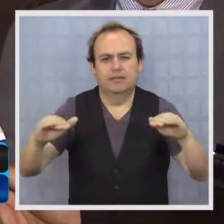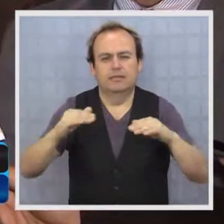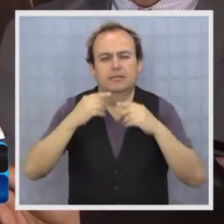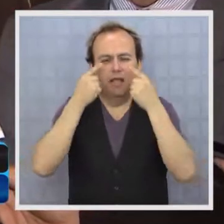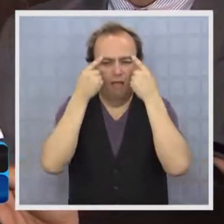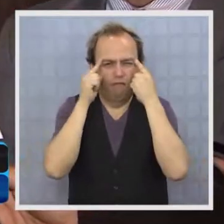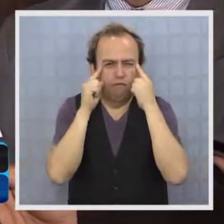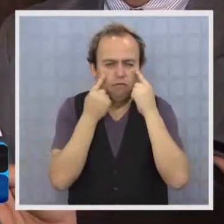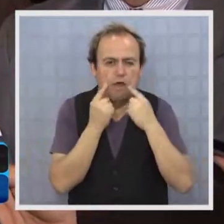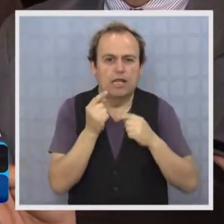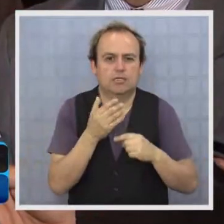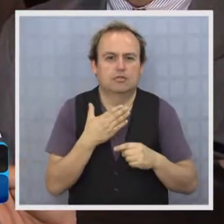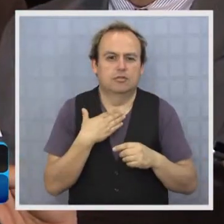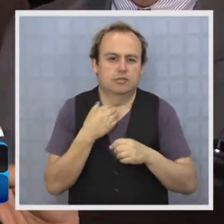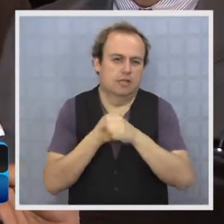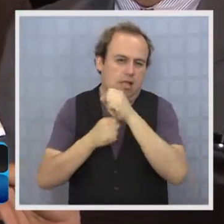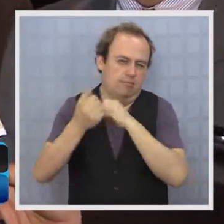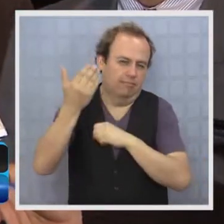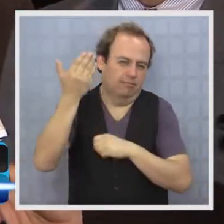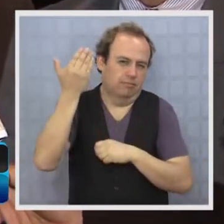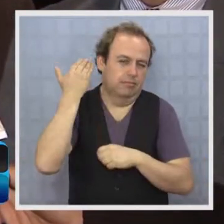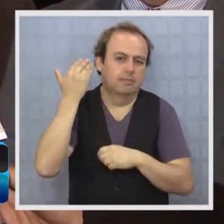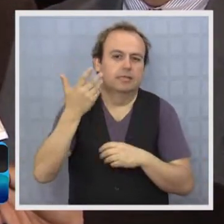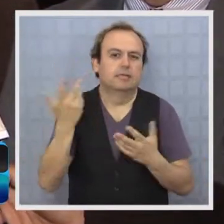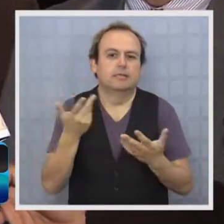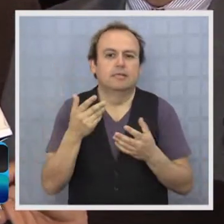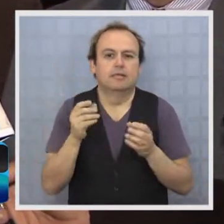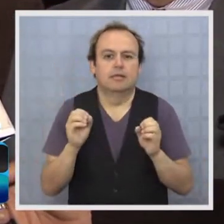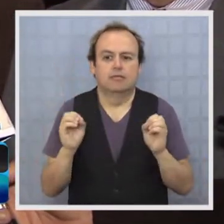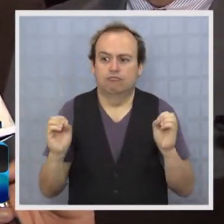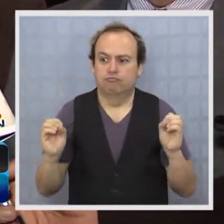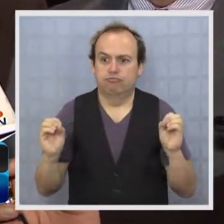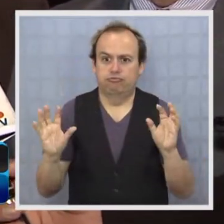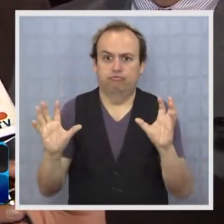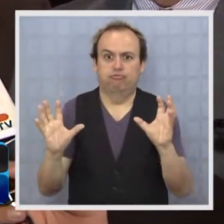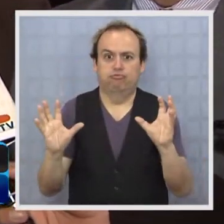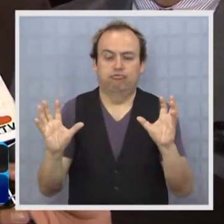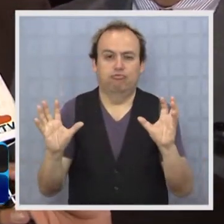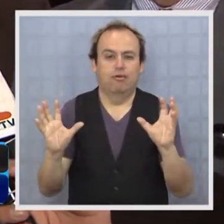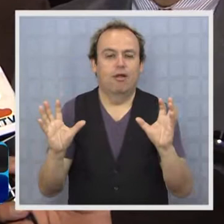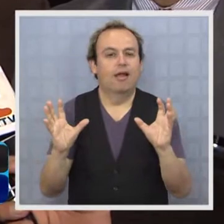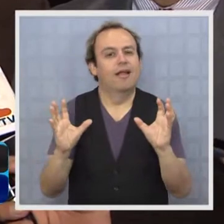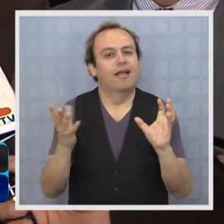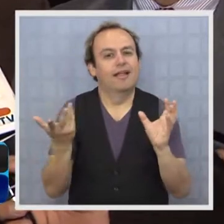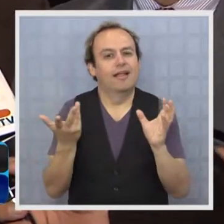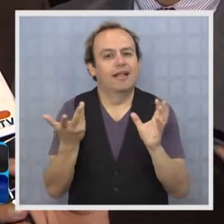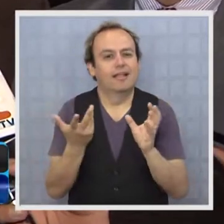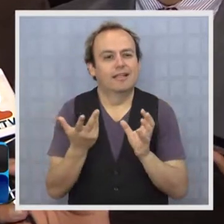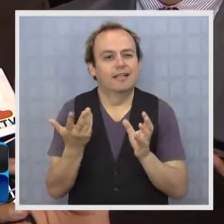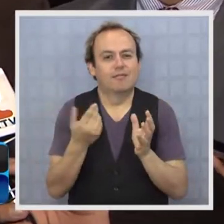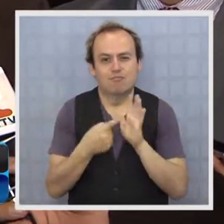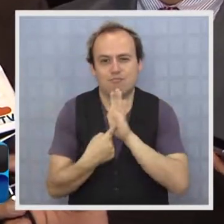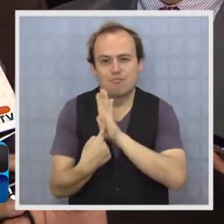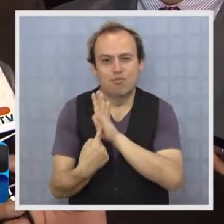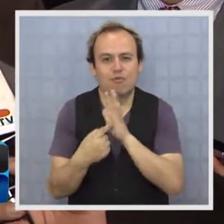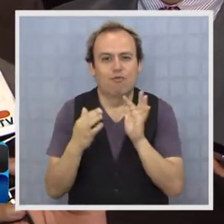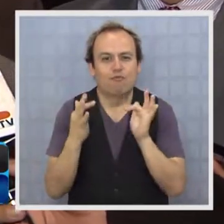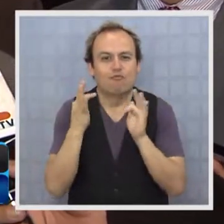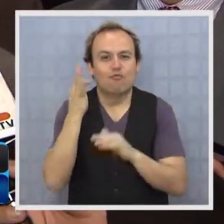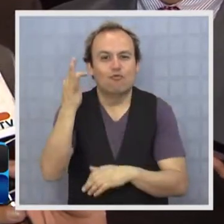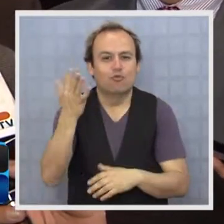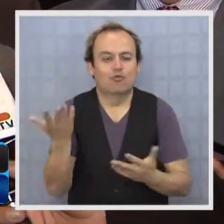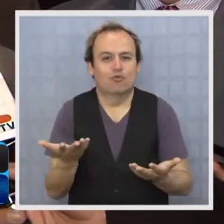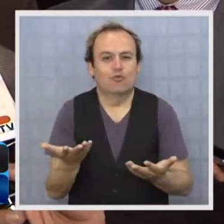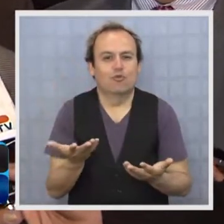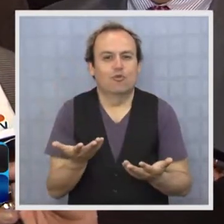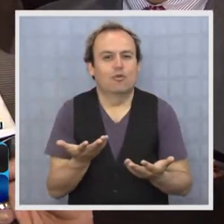pasado y antepasado, a través de una tecnología del futuro. Entonces está hermanando el futuro tecnológico, el futuro de que